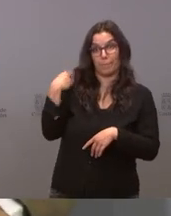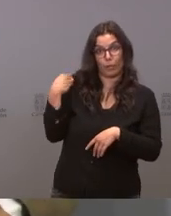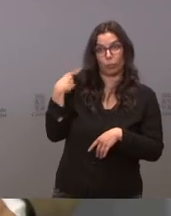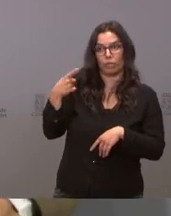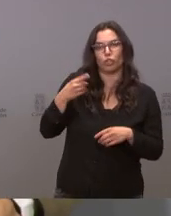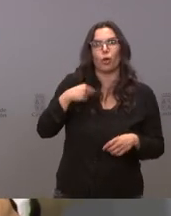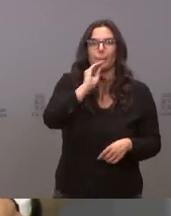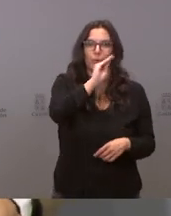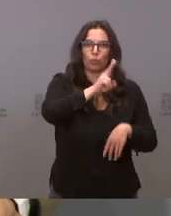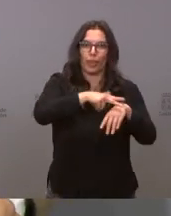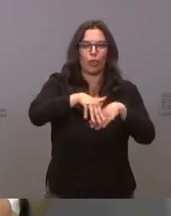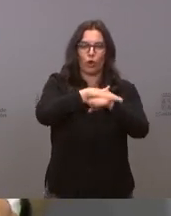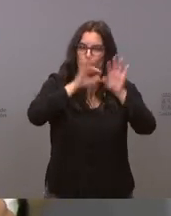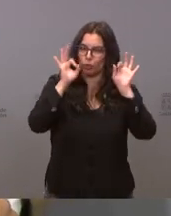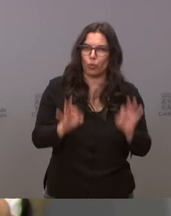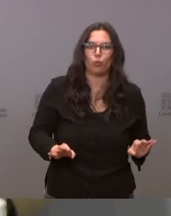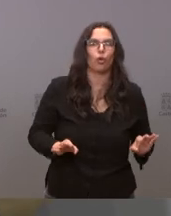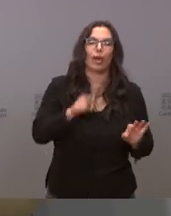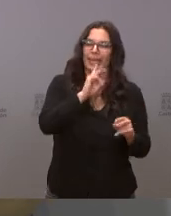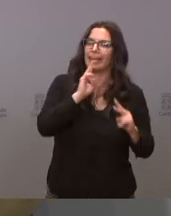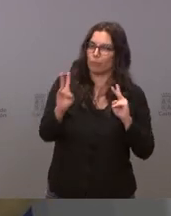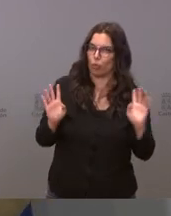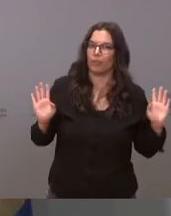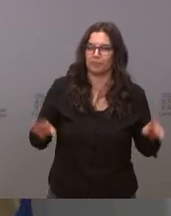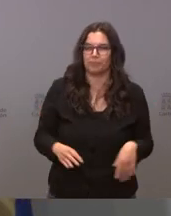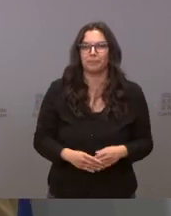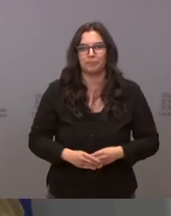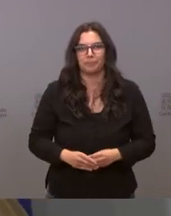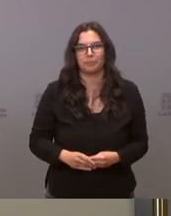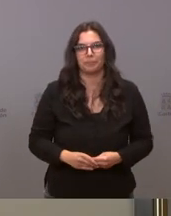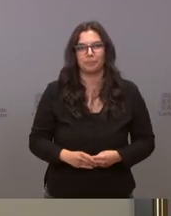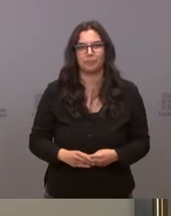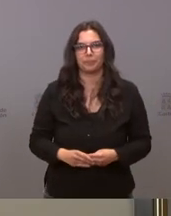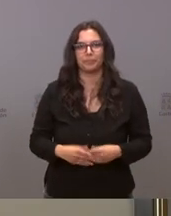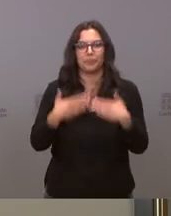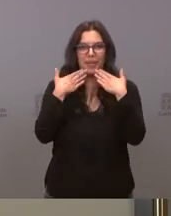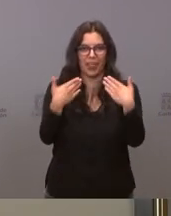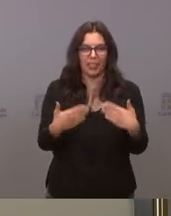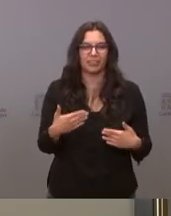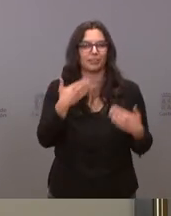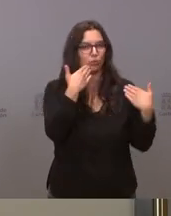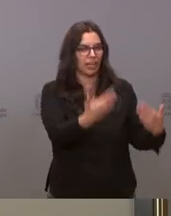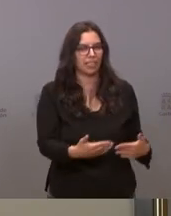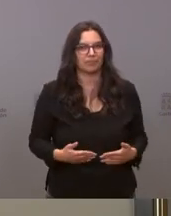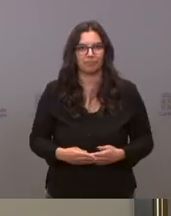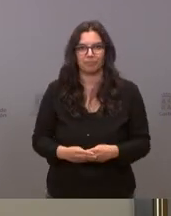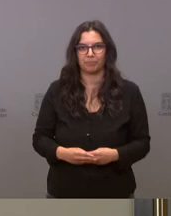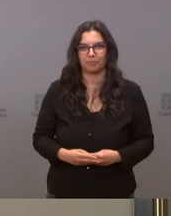al delegado del gobierno estoy seguro que me la puede contestar gracias muchas gracias